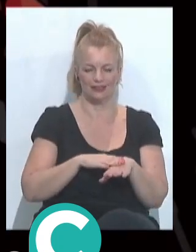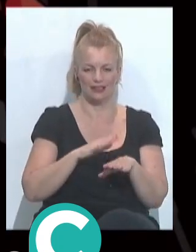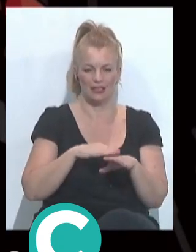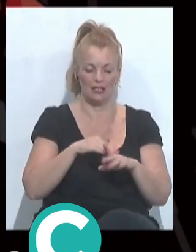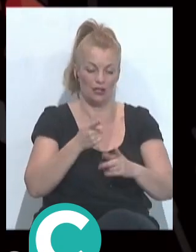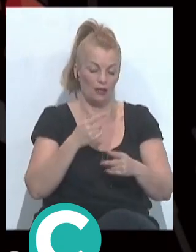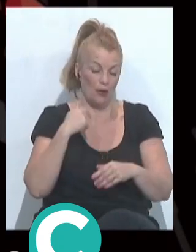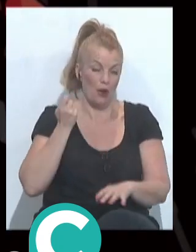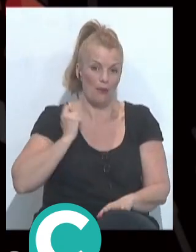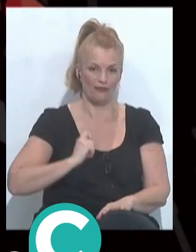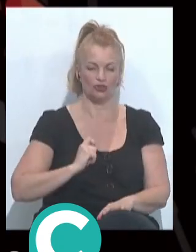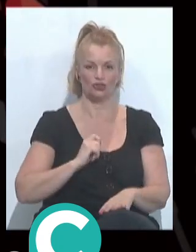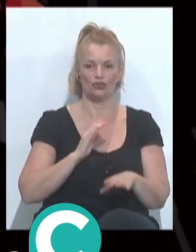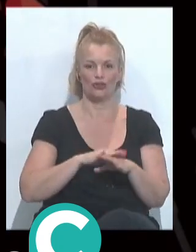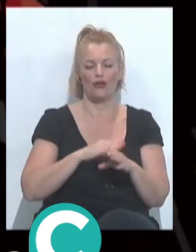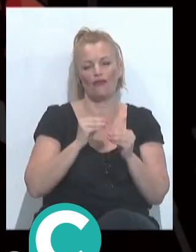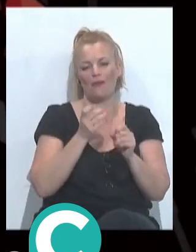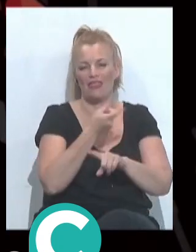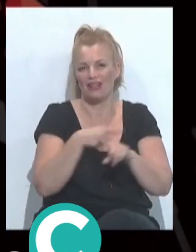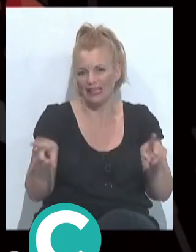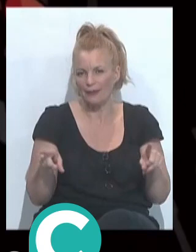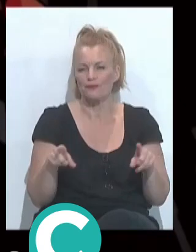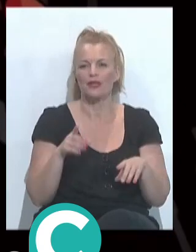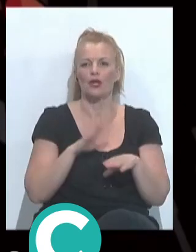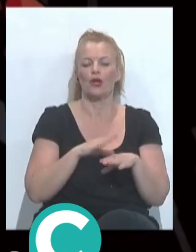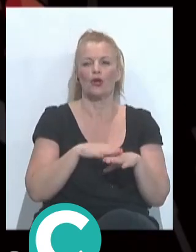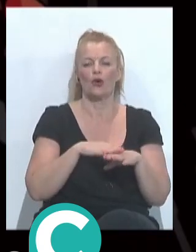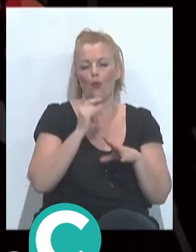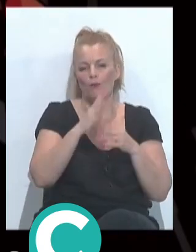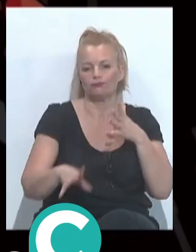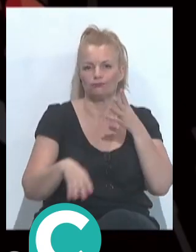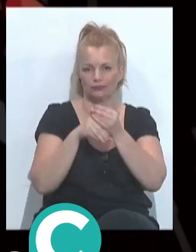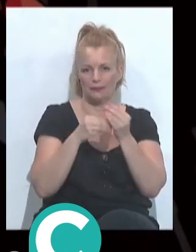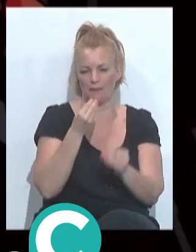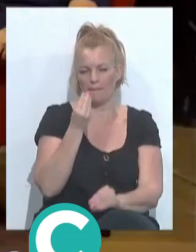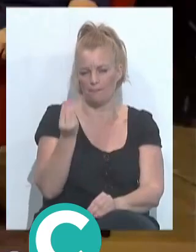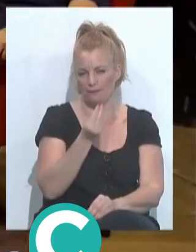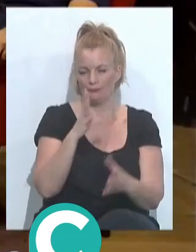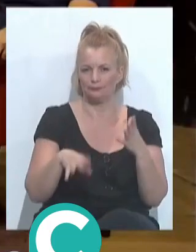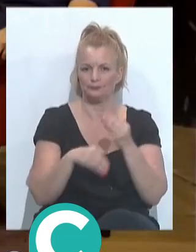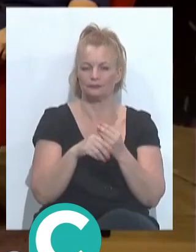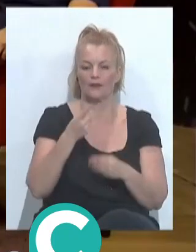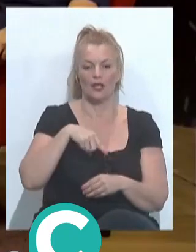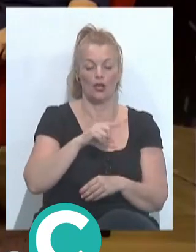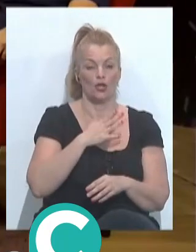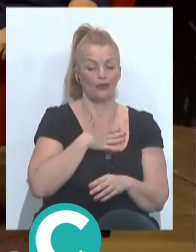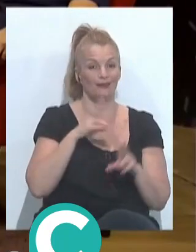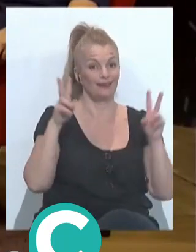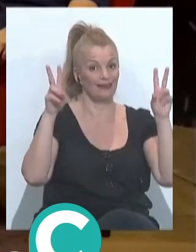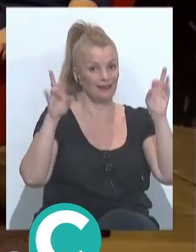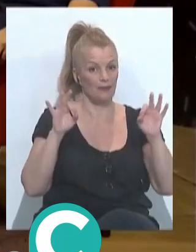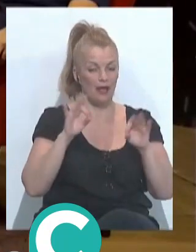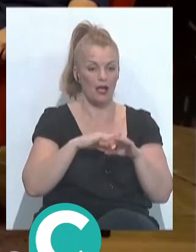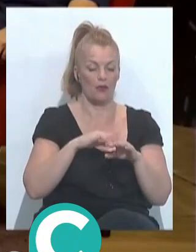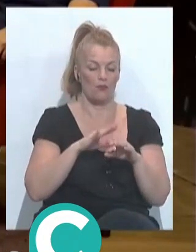lo que nos va de comer, de otra manera distinta, ¿no? Y eso, bueno, pues no deja de ser un plus añadido. Mira, pues aquí que somos muy corporativistas con la